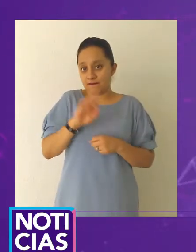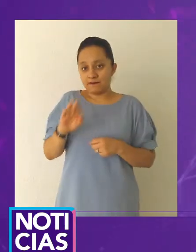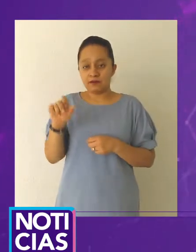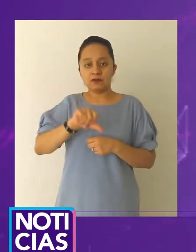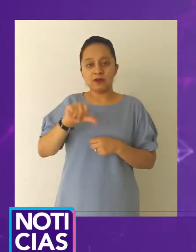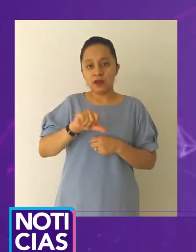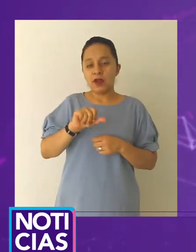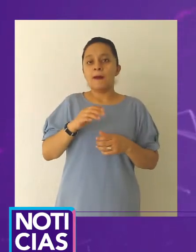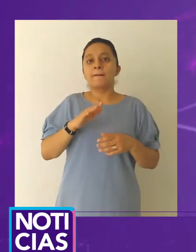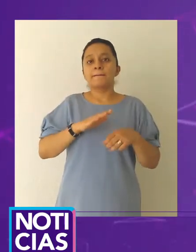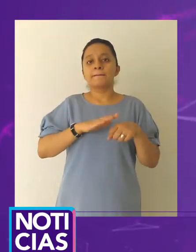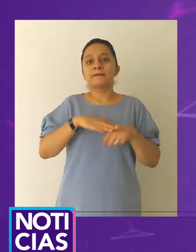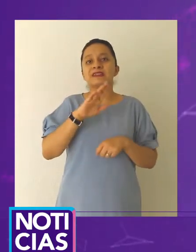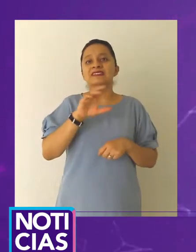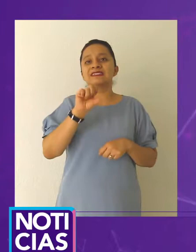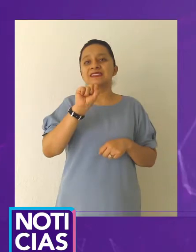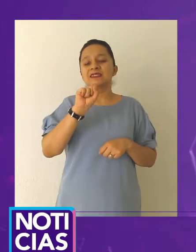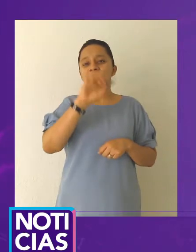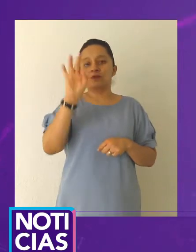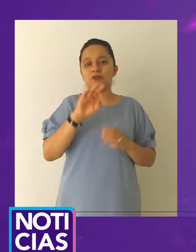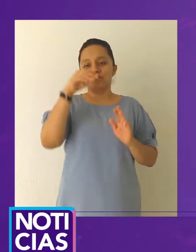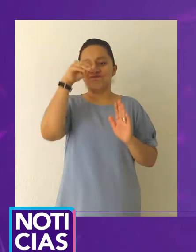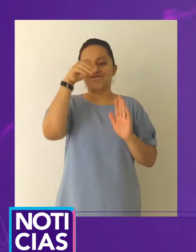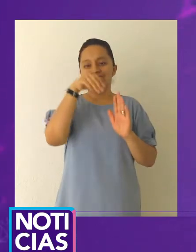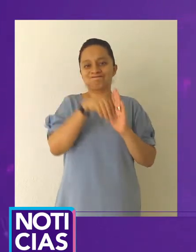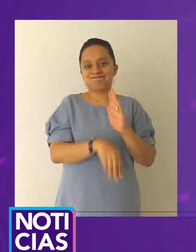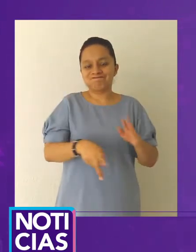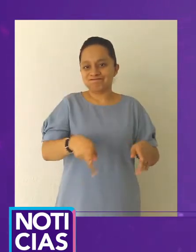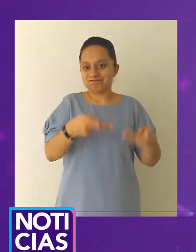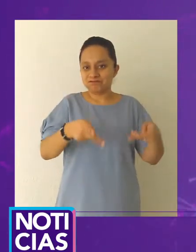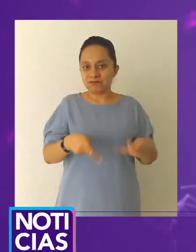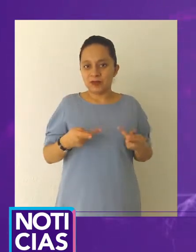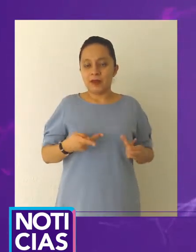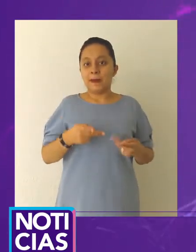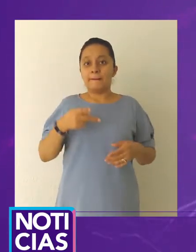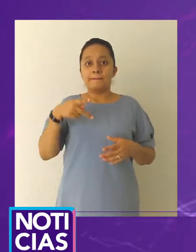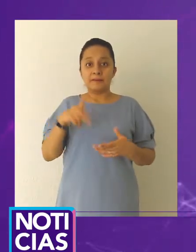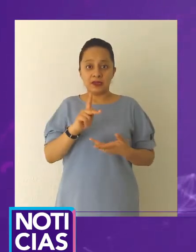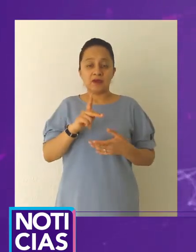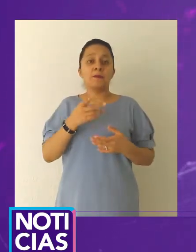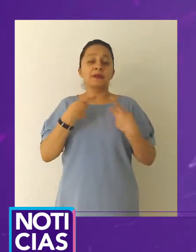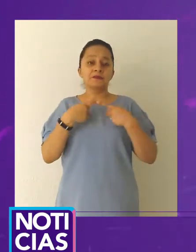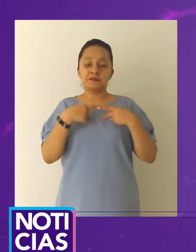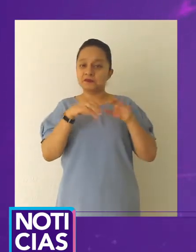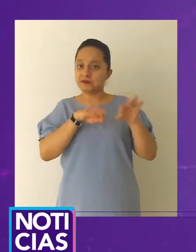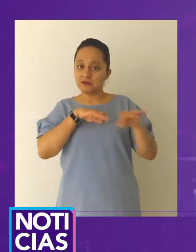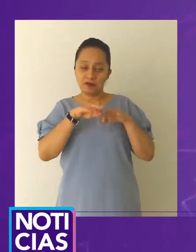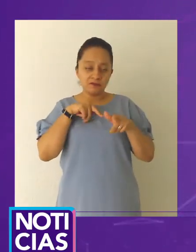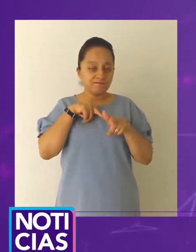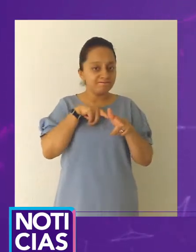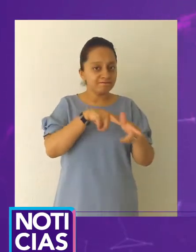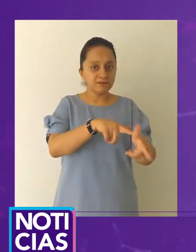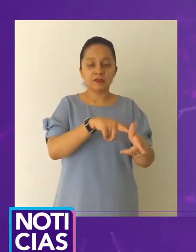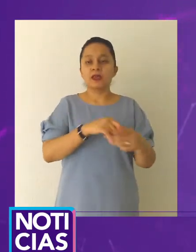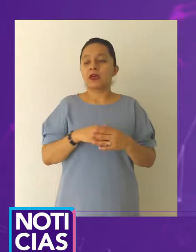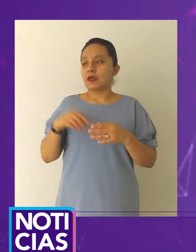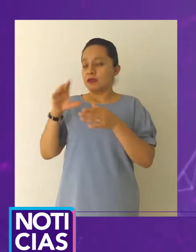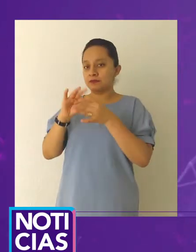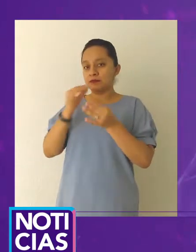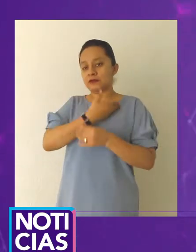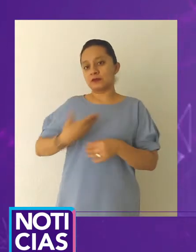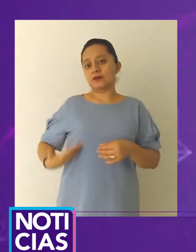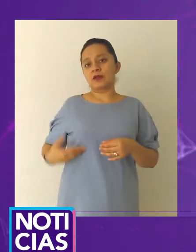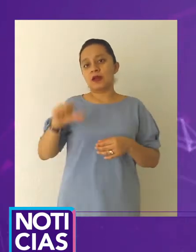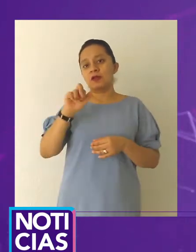estímulos fiscales por única vez y por la contingencia sanitaria, ya que se ha hecho un esfuerzo para mantener las fuentes de empleo y a la vez se adoptan las medidas